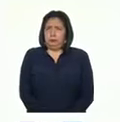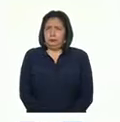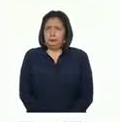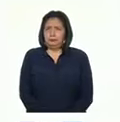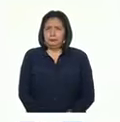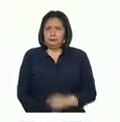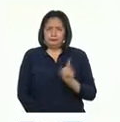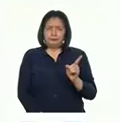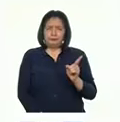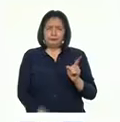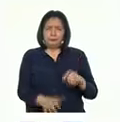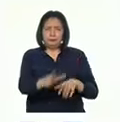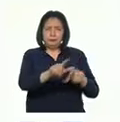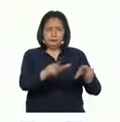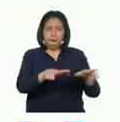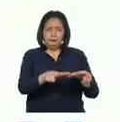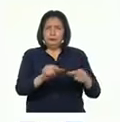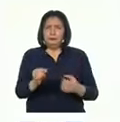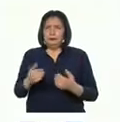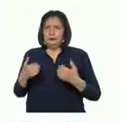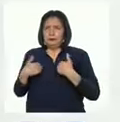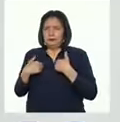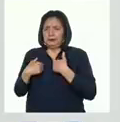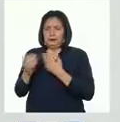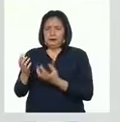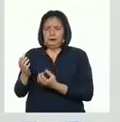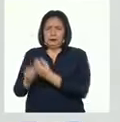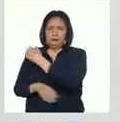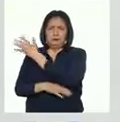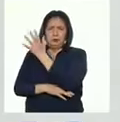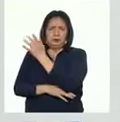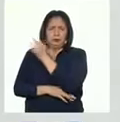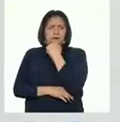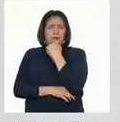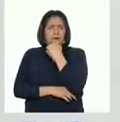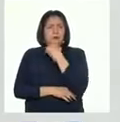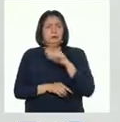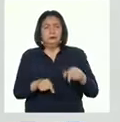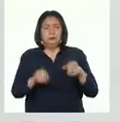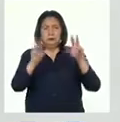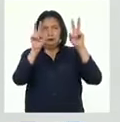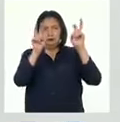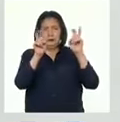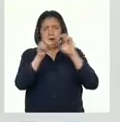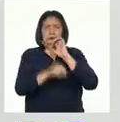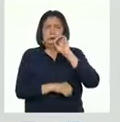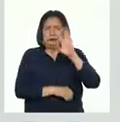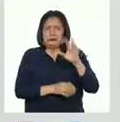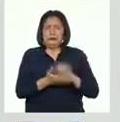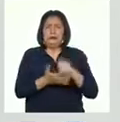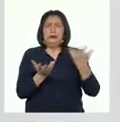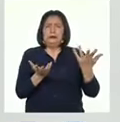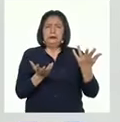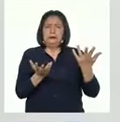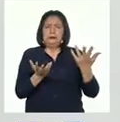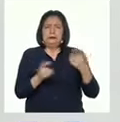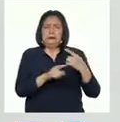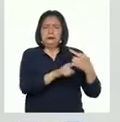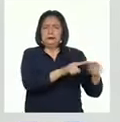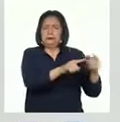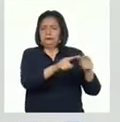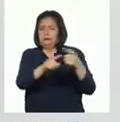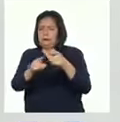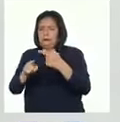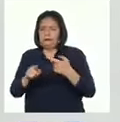Son animales y bosques. Entonces, cuando el título dice relación entre la